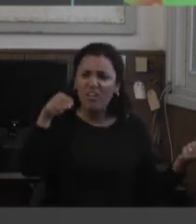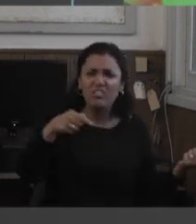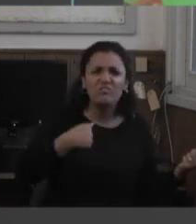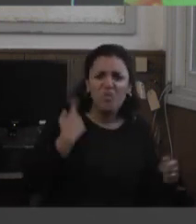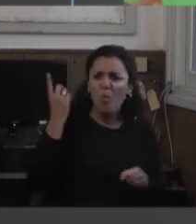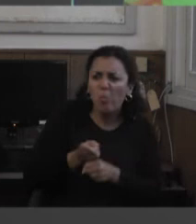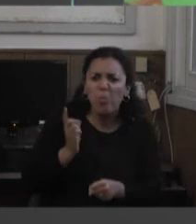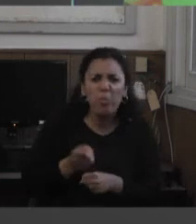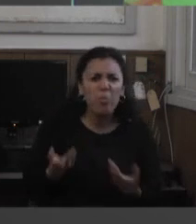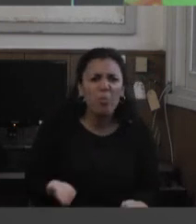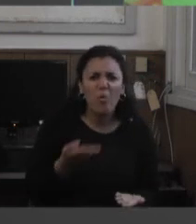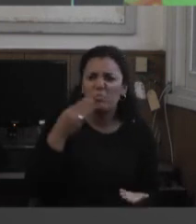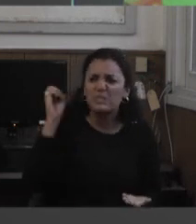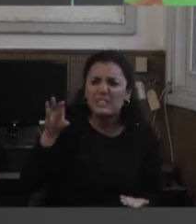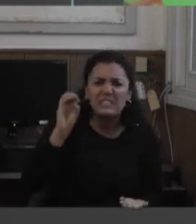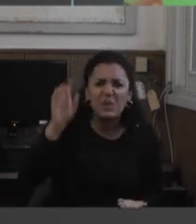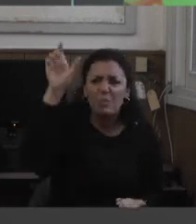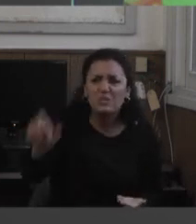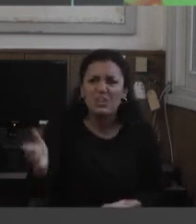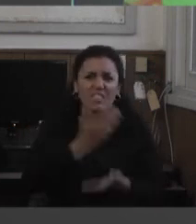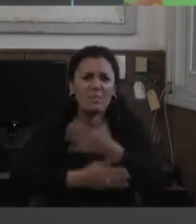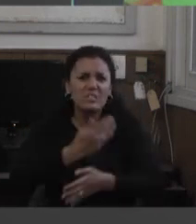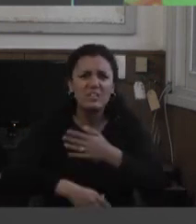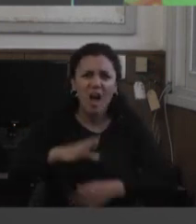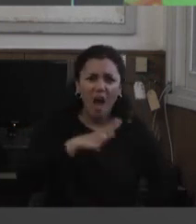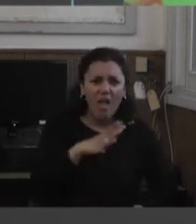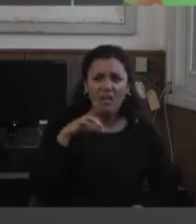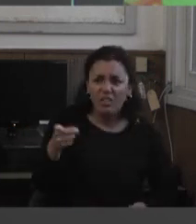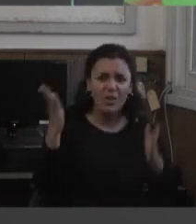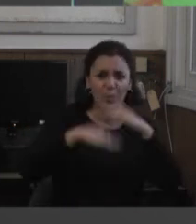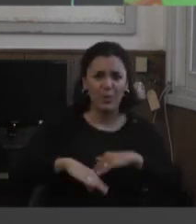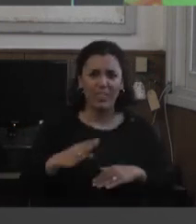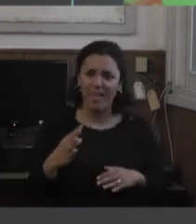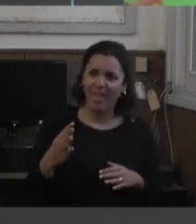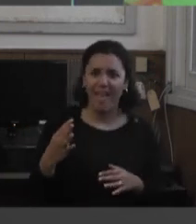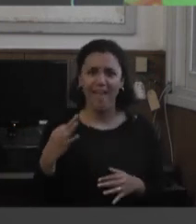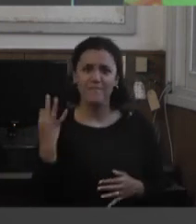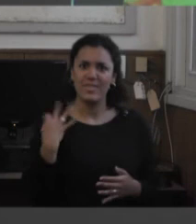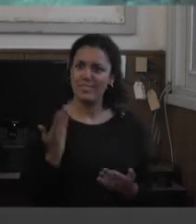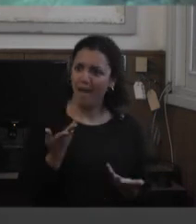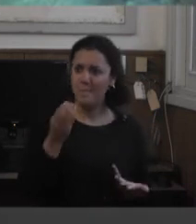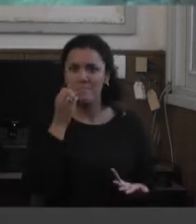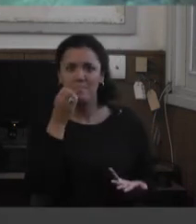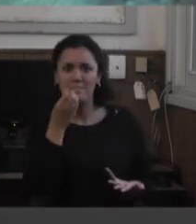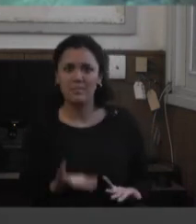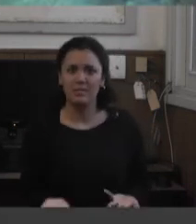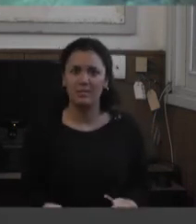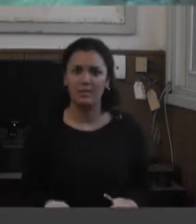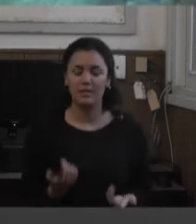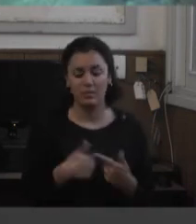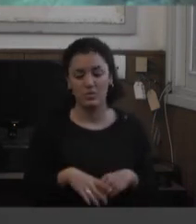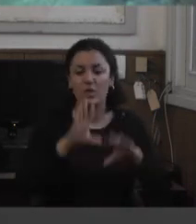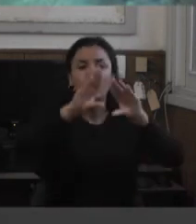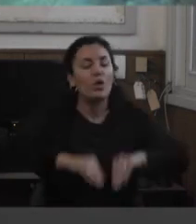juzgar que alguien que porque tiene una discapacidad no puede vivir con estilo bueno entonces me parece que todo tiene que ver con lo